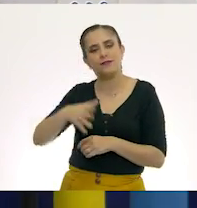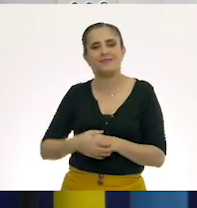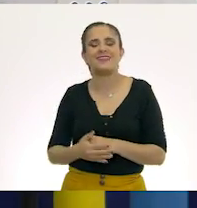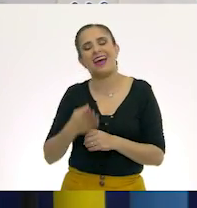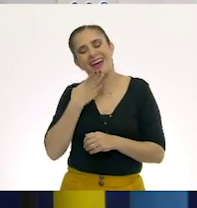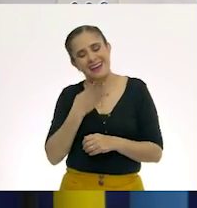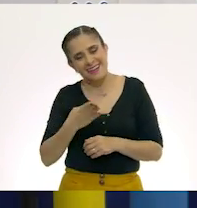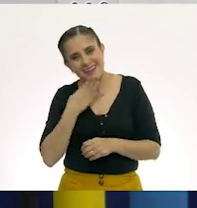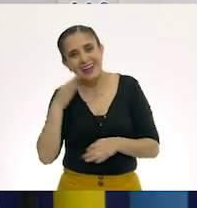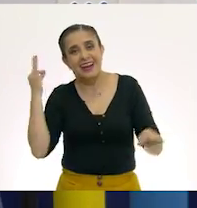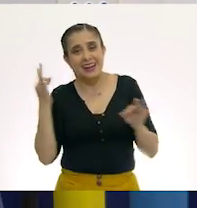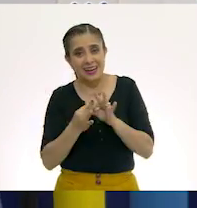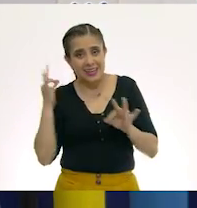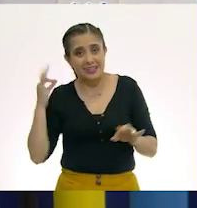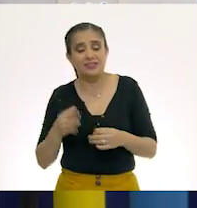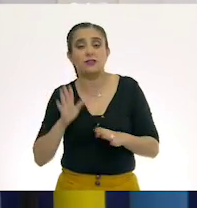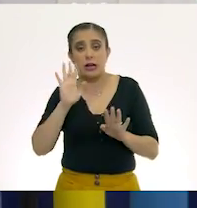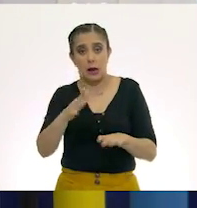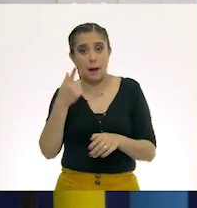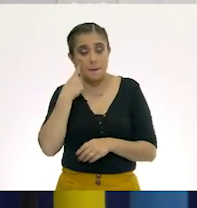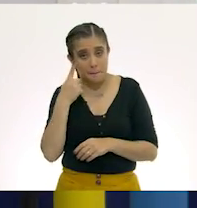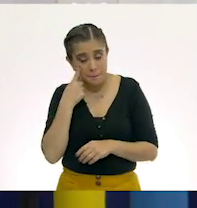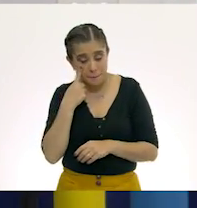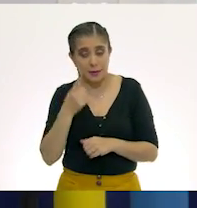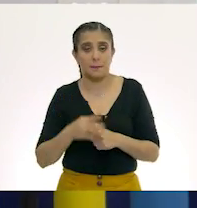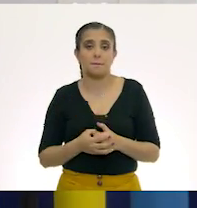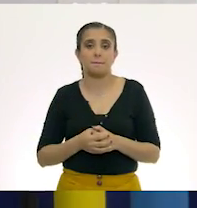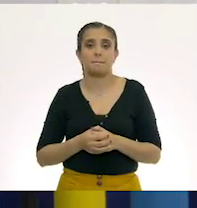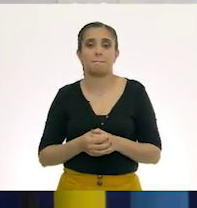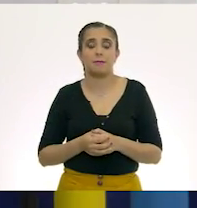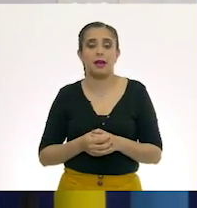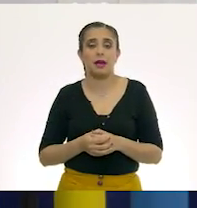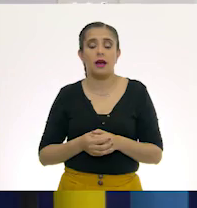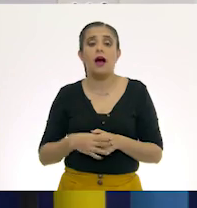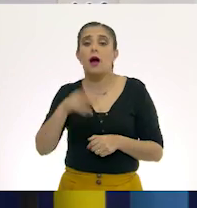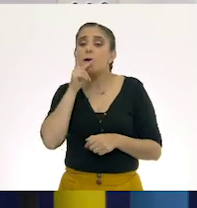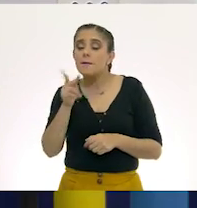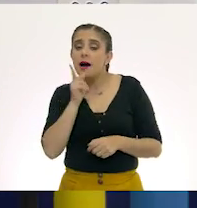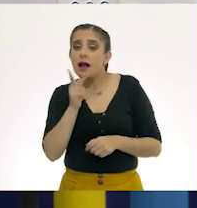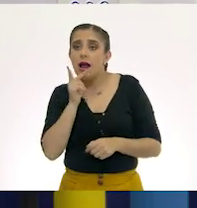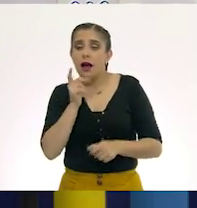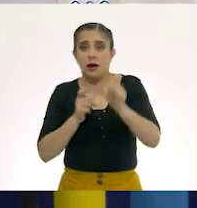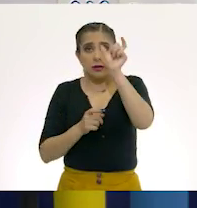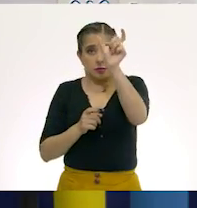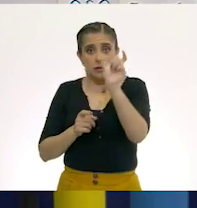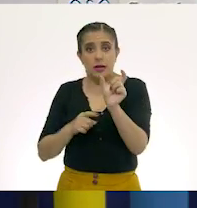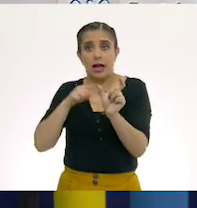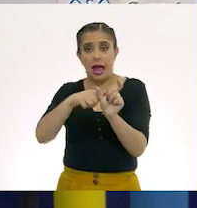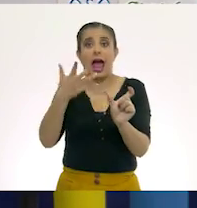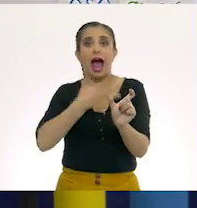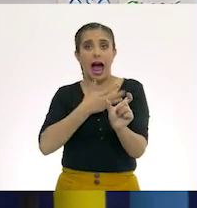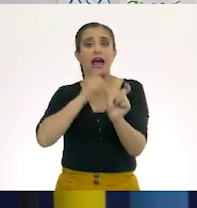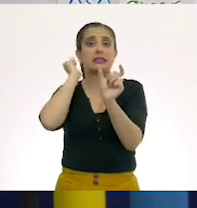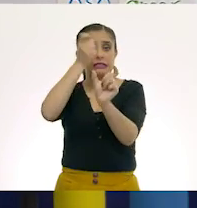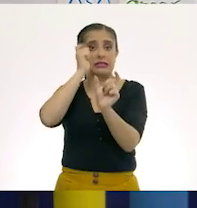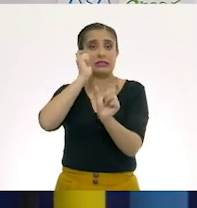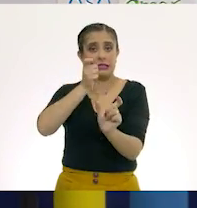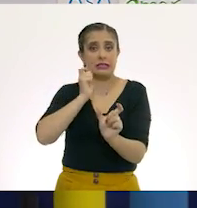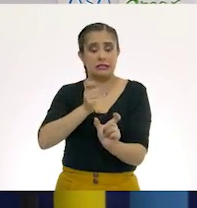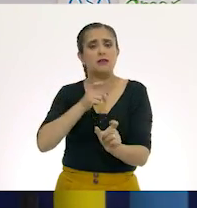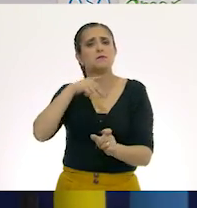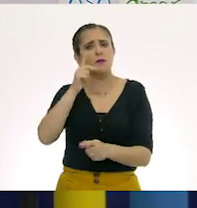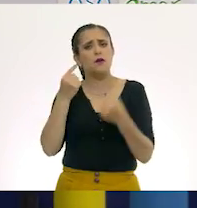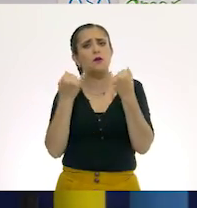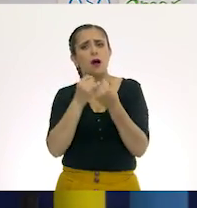Pues, ahora nada más te quiero decir que no nada más algunas palabras tienen un significado. A veces se juega también con